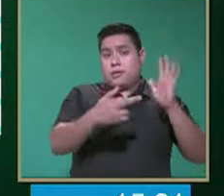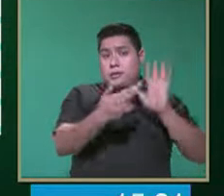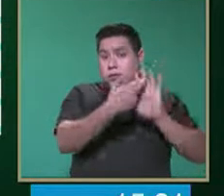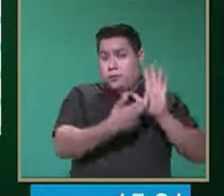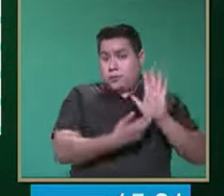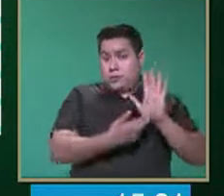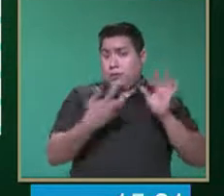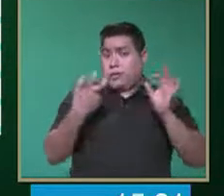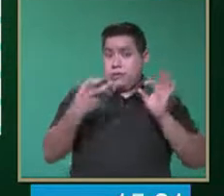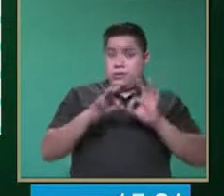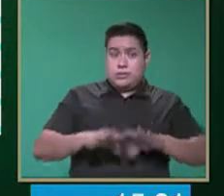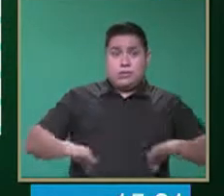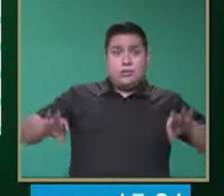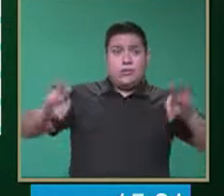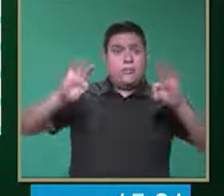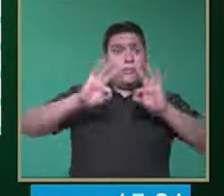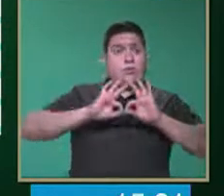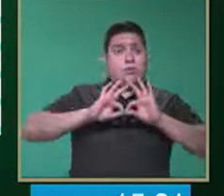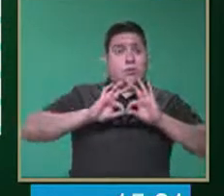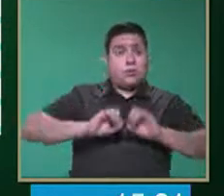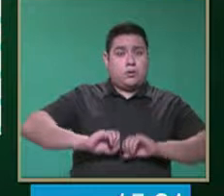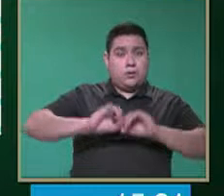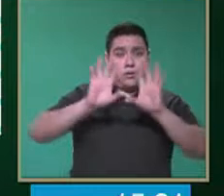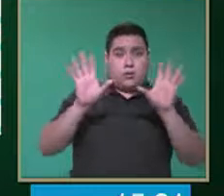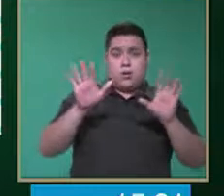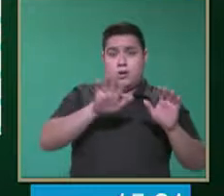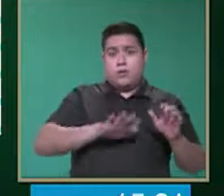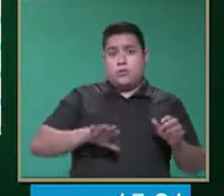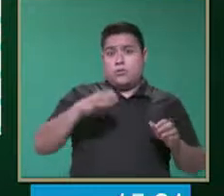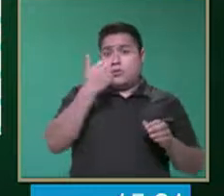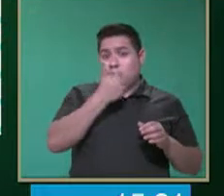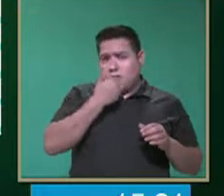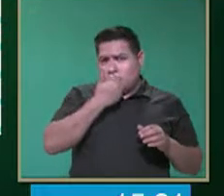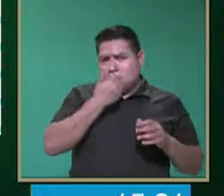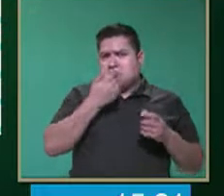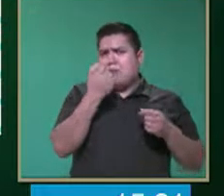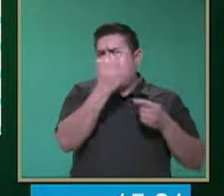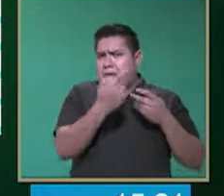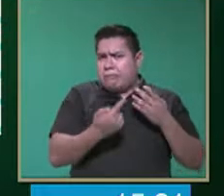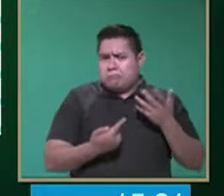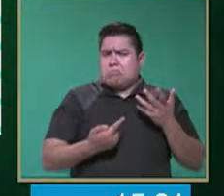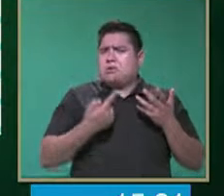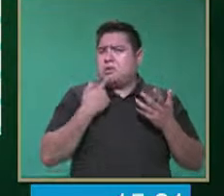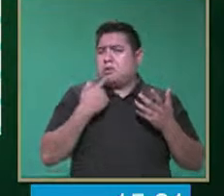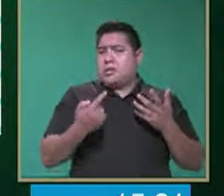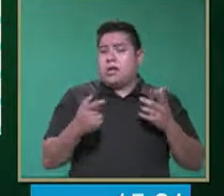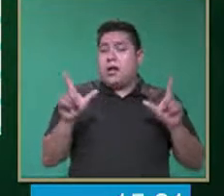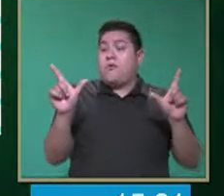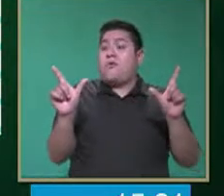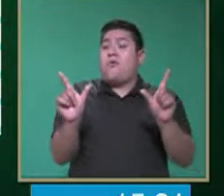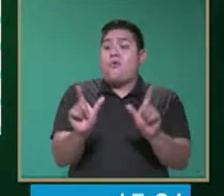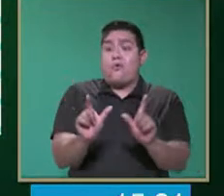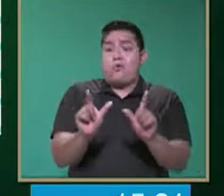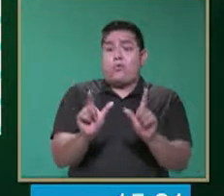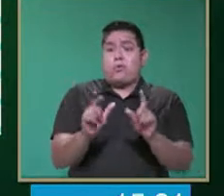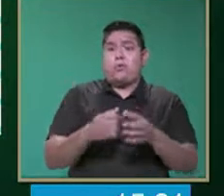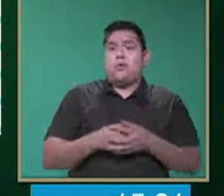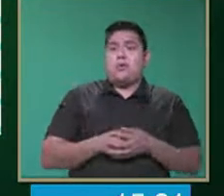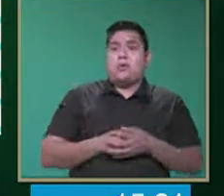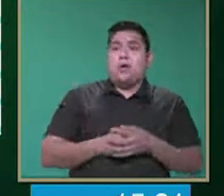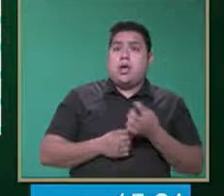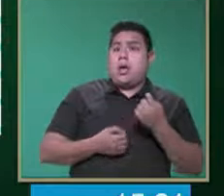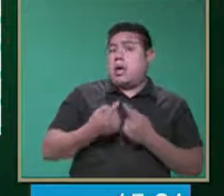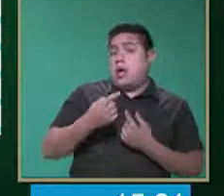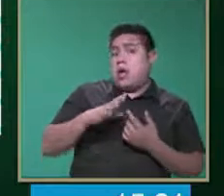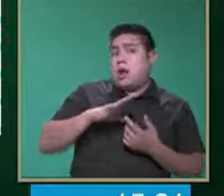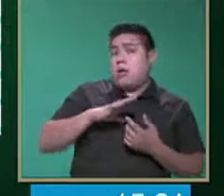es importante que seamos muy claros con los alumnos y que esas indicaciones sean cortas. No le podemos decir al alumno